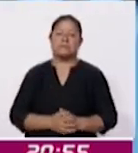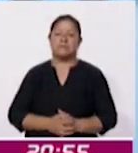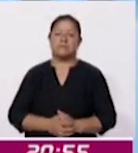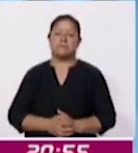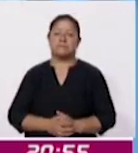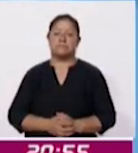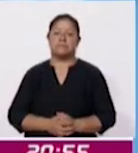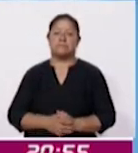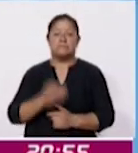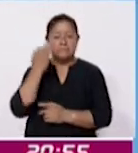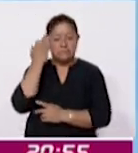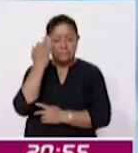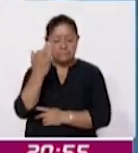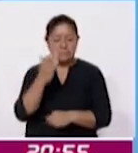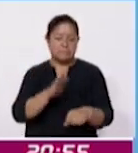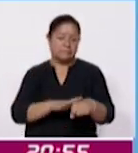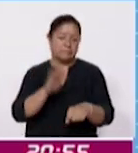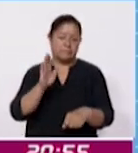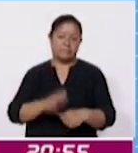Tiempo Extra